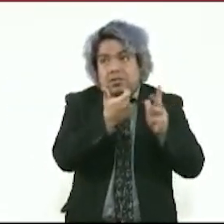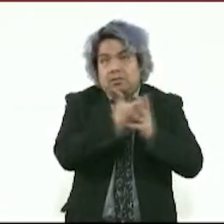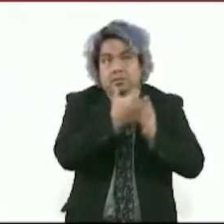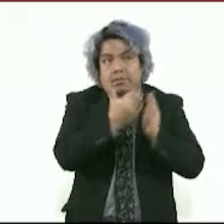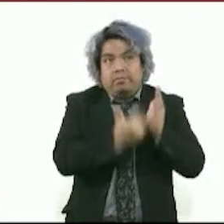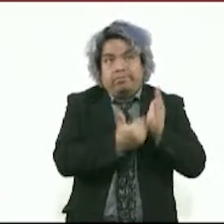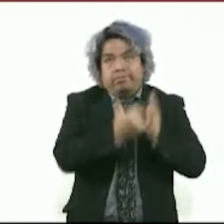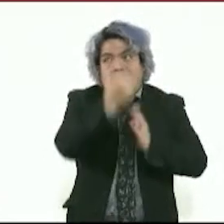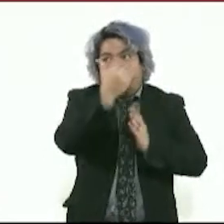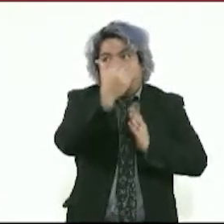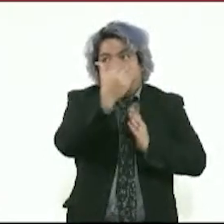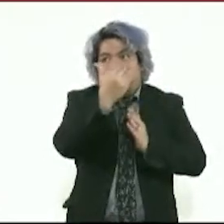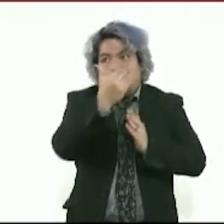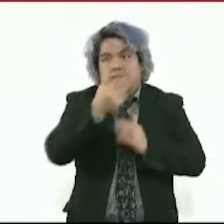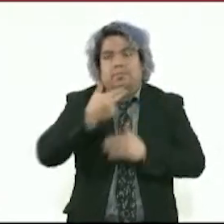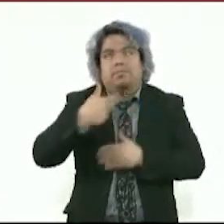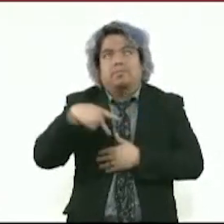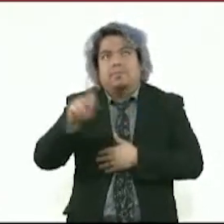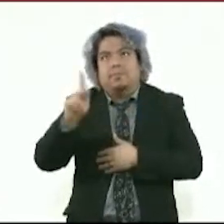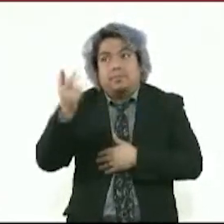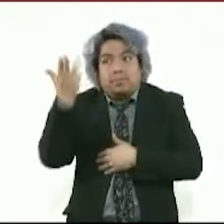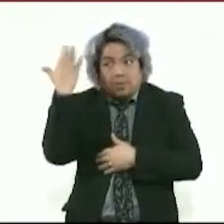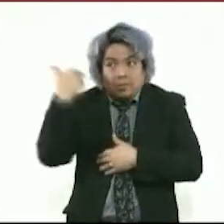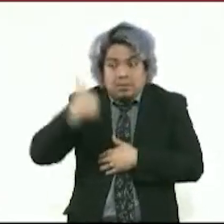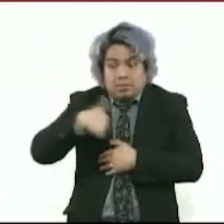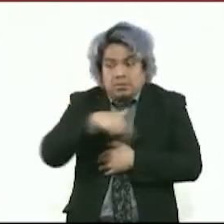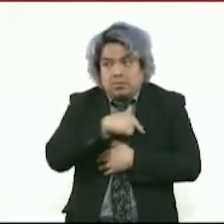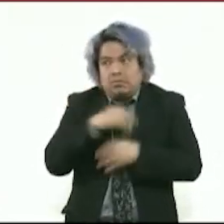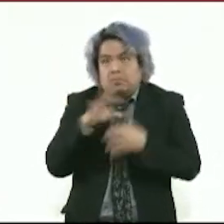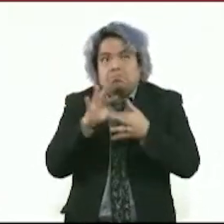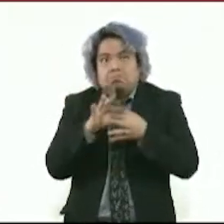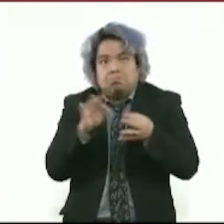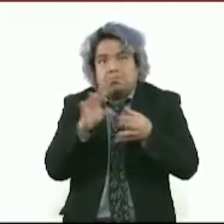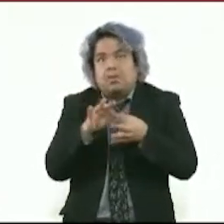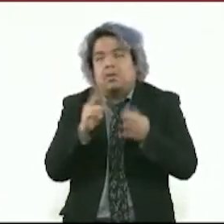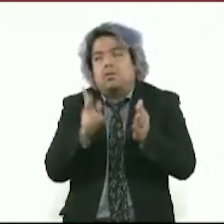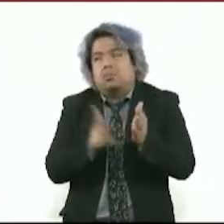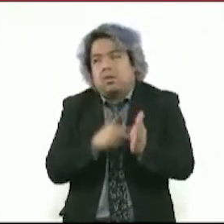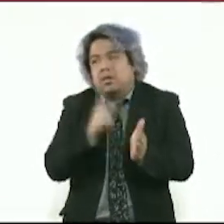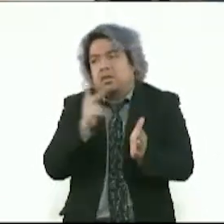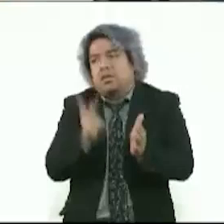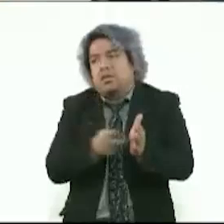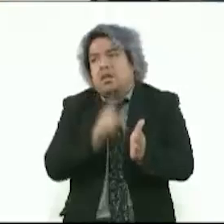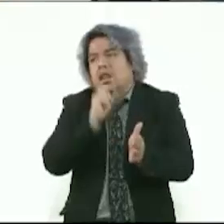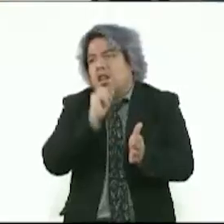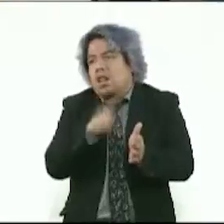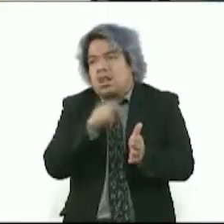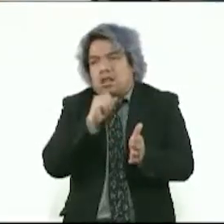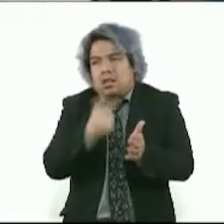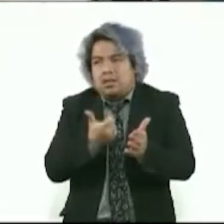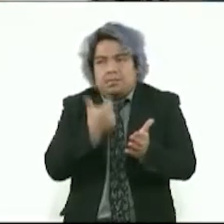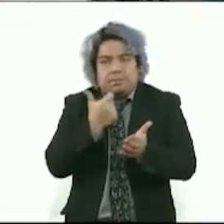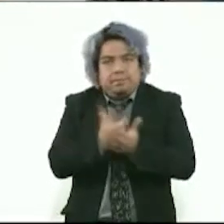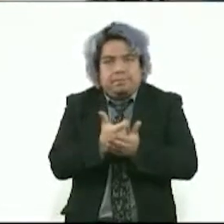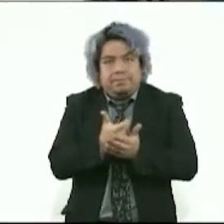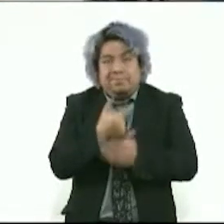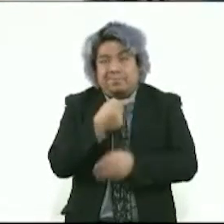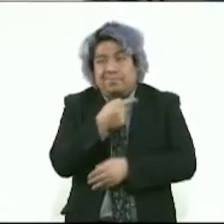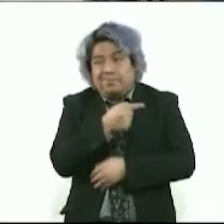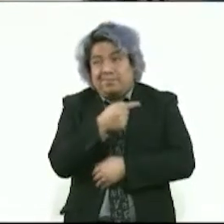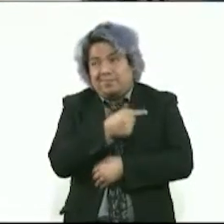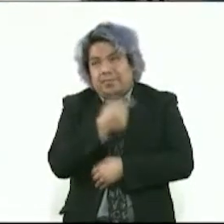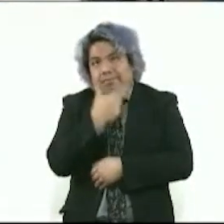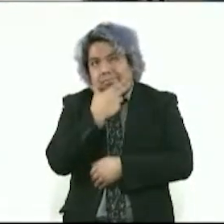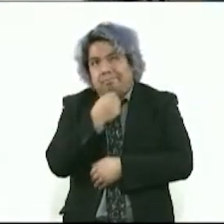cuando explicamos muchas, muchas veces que eran las mismas tarifas del 2020. Son los mismos que